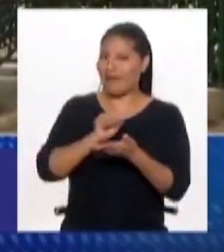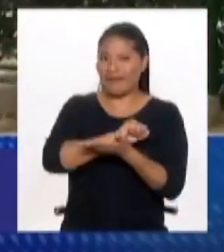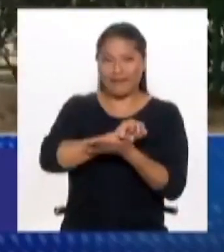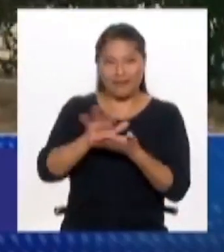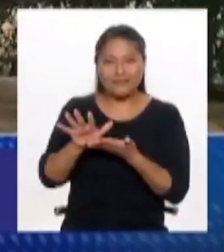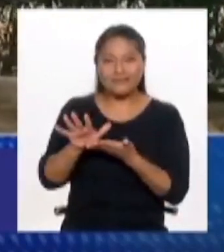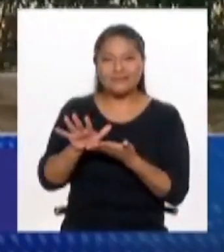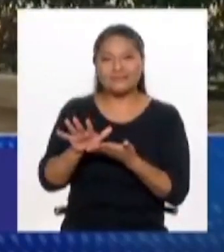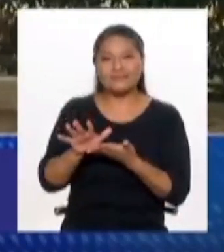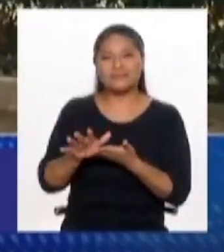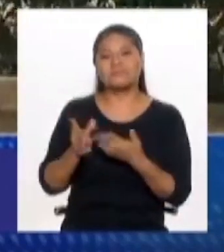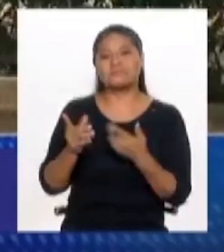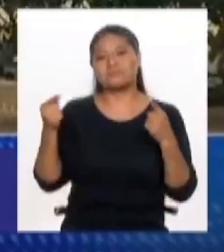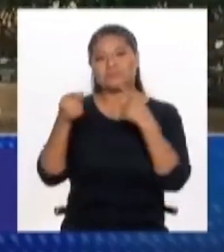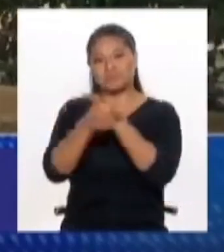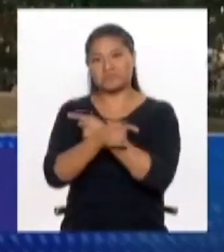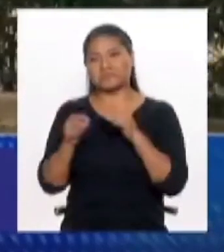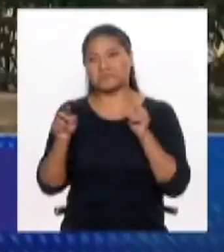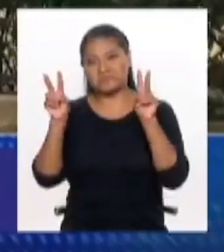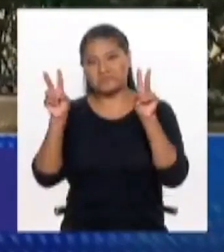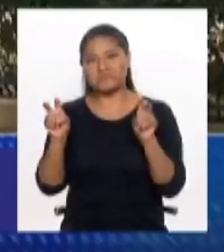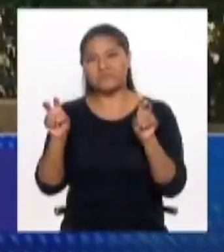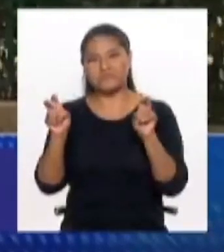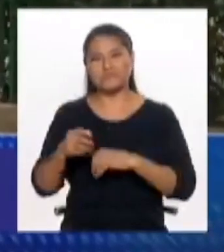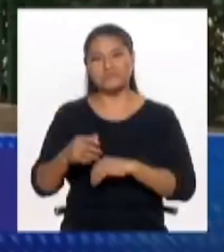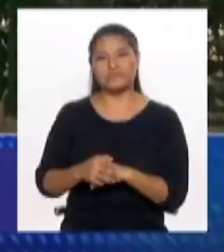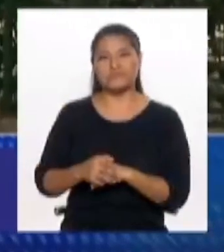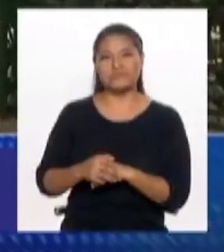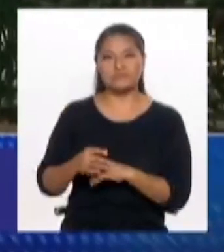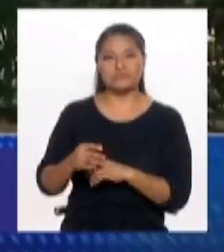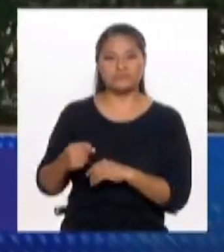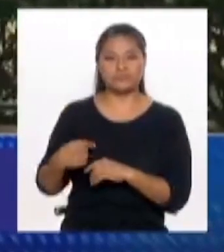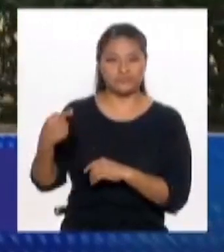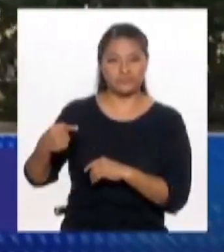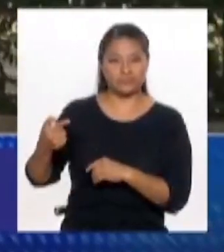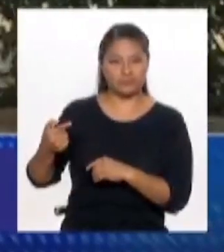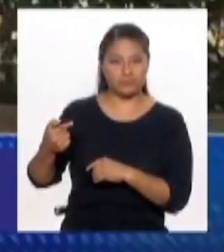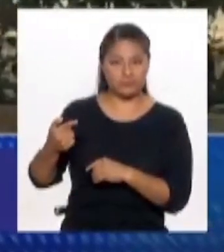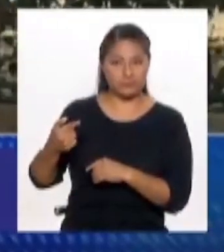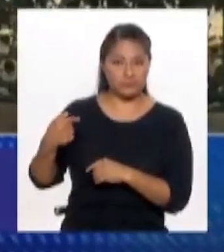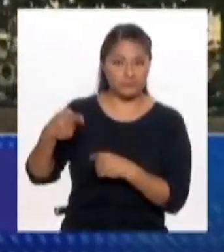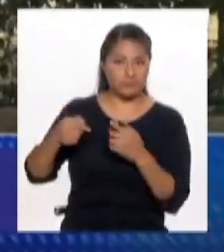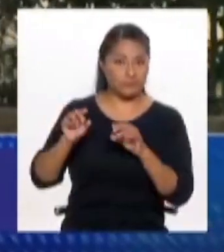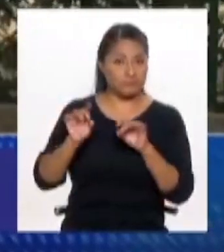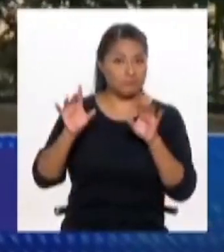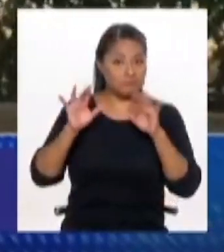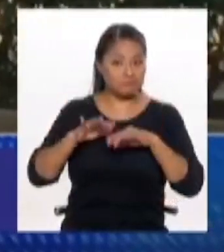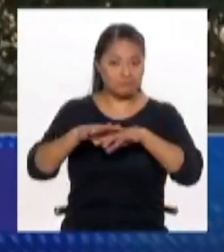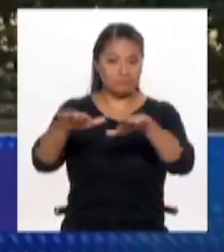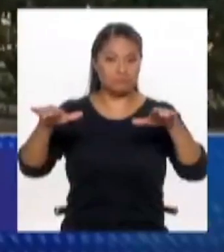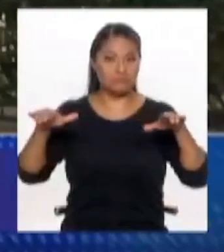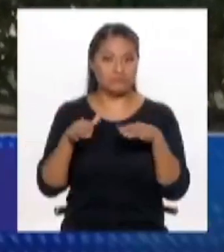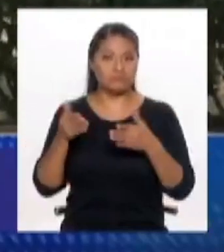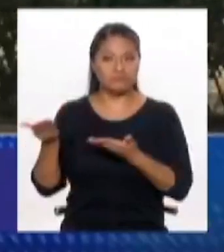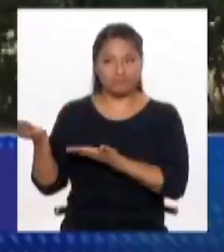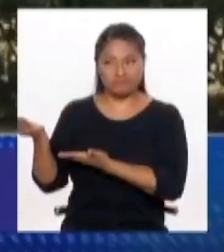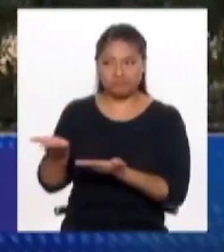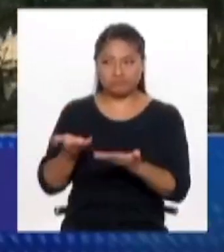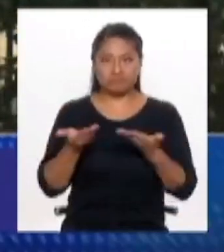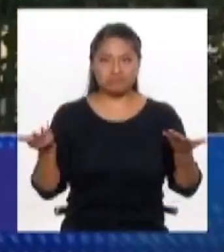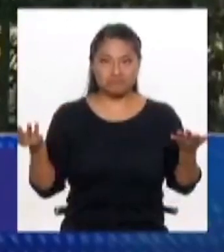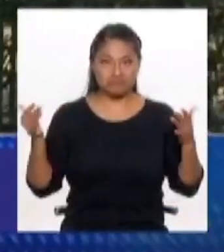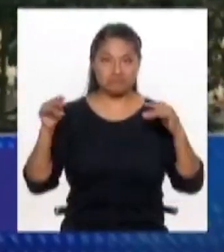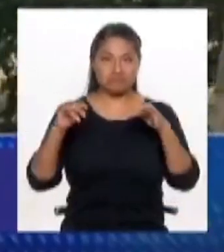contradictoria, porque al mismo tiempo que supuestamente se habilita este espacio de la